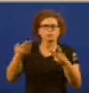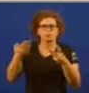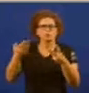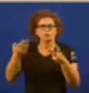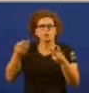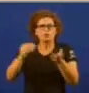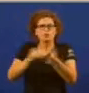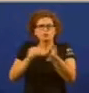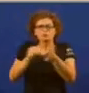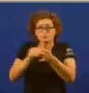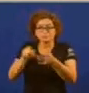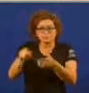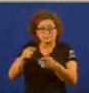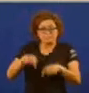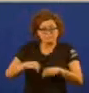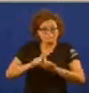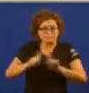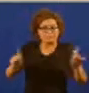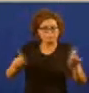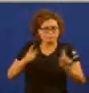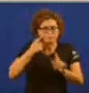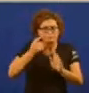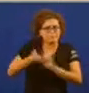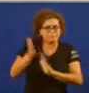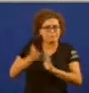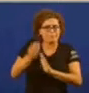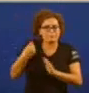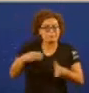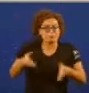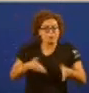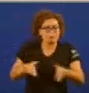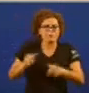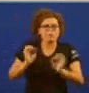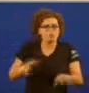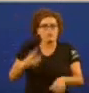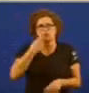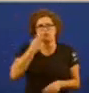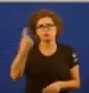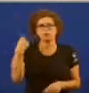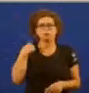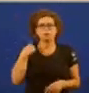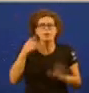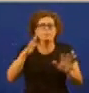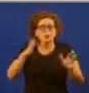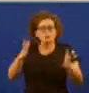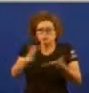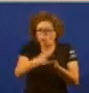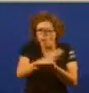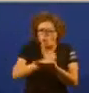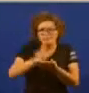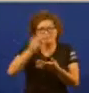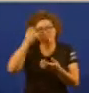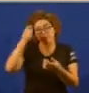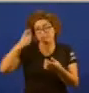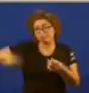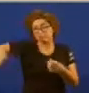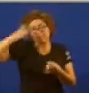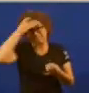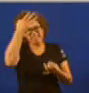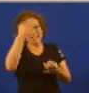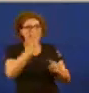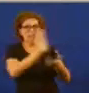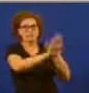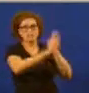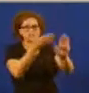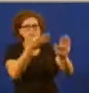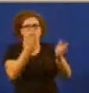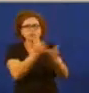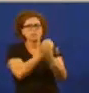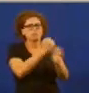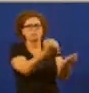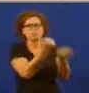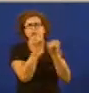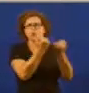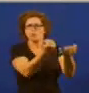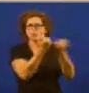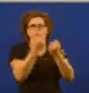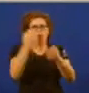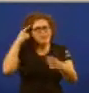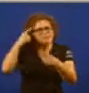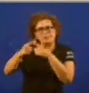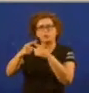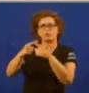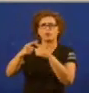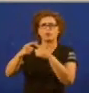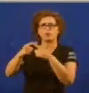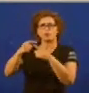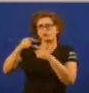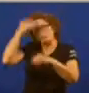persona por poñer un tuit son vostedes tamén o partido da amnistía fiscal que fíjense era tal escándalo que